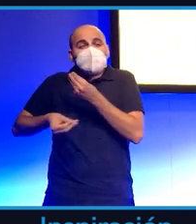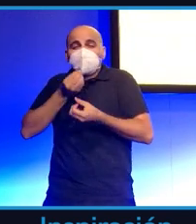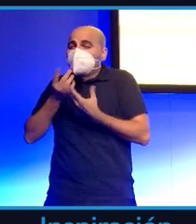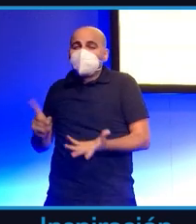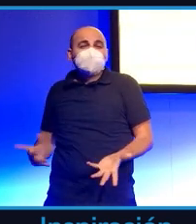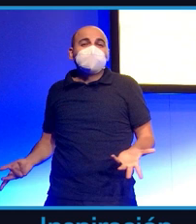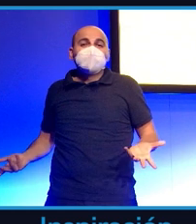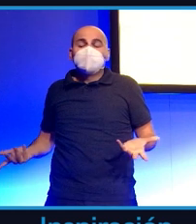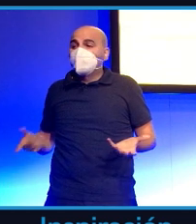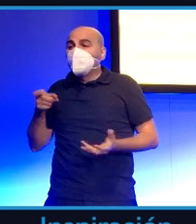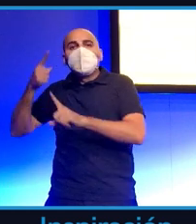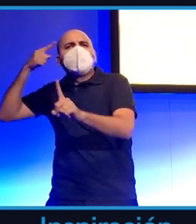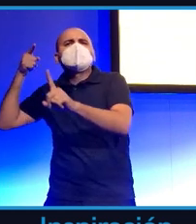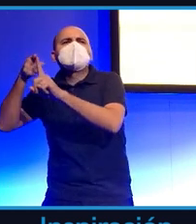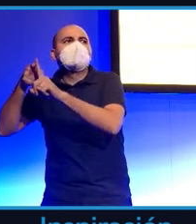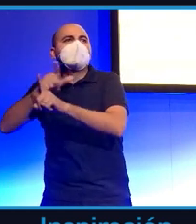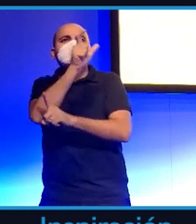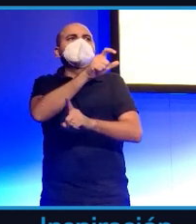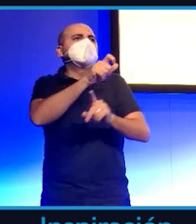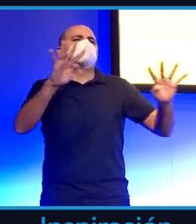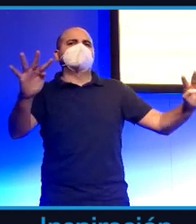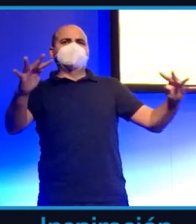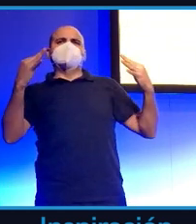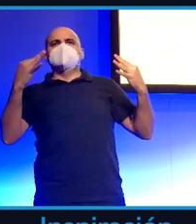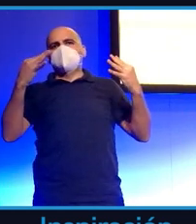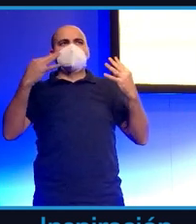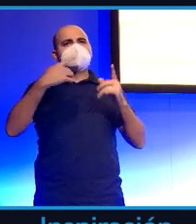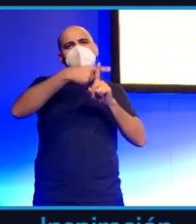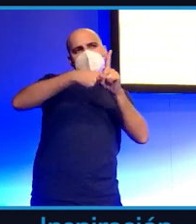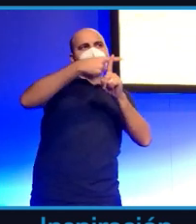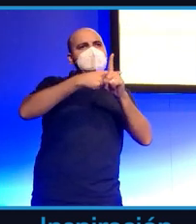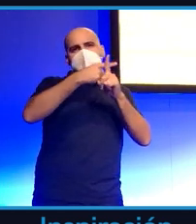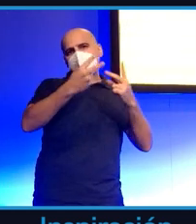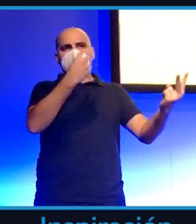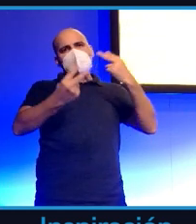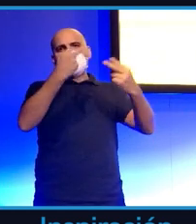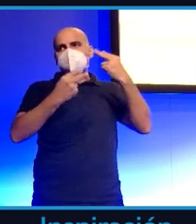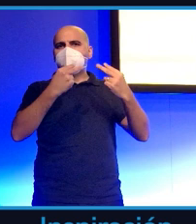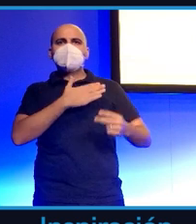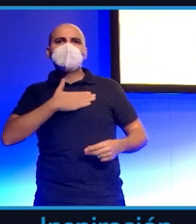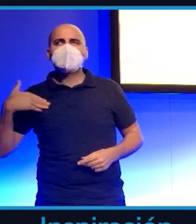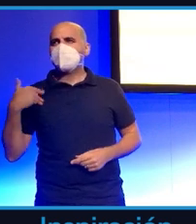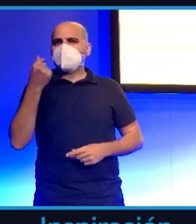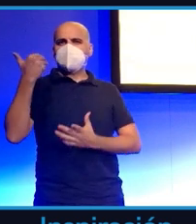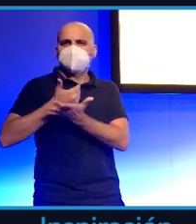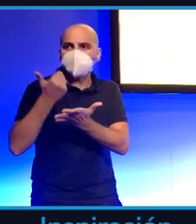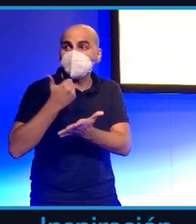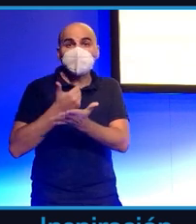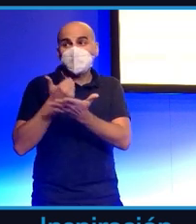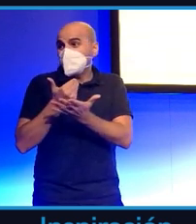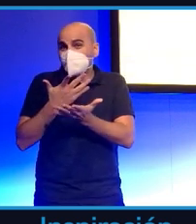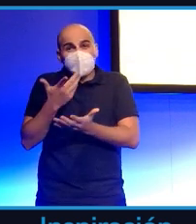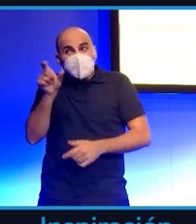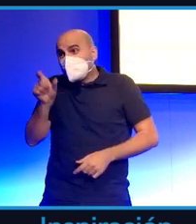más audiencia, mejores réditos a nivel financiero. Gente que no estaba tan preparada ha